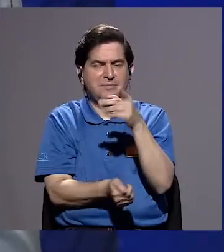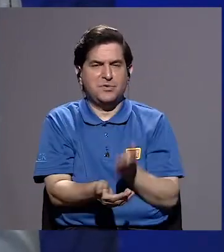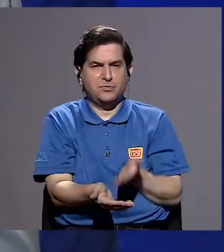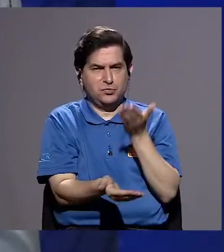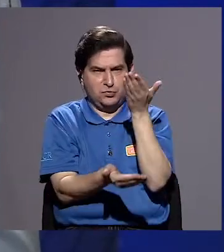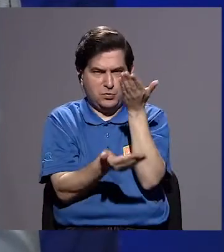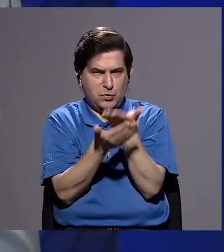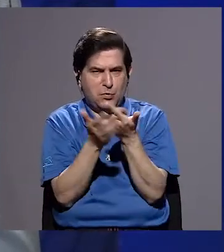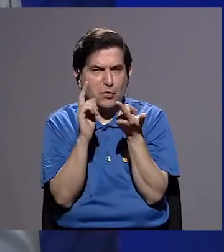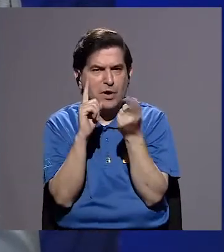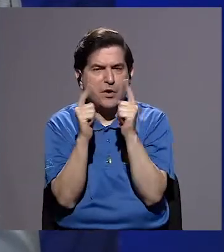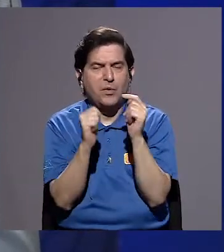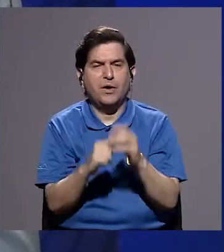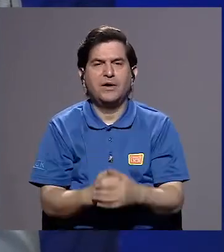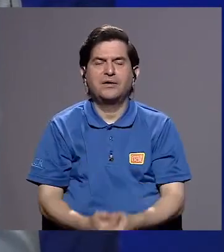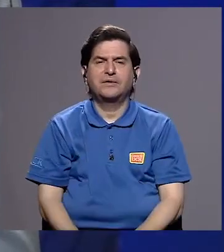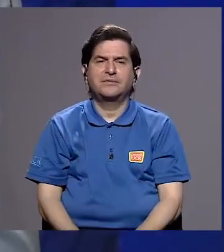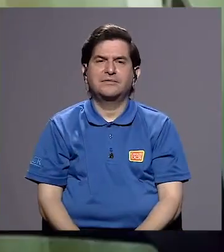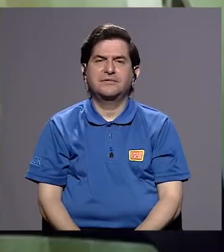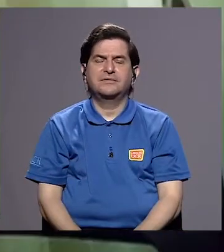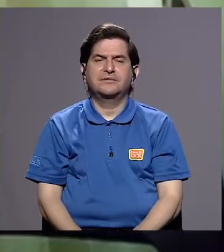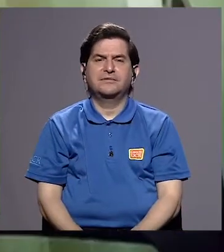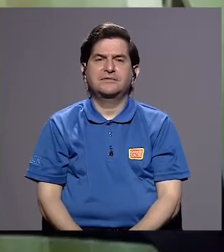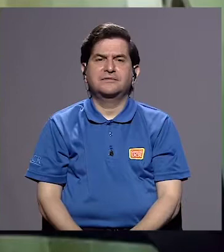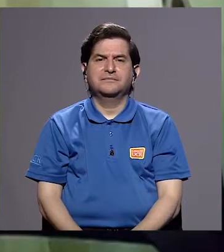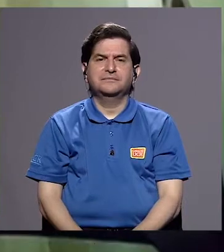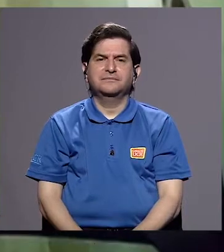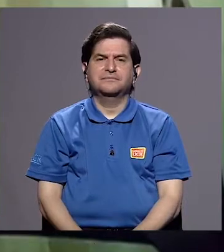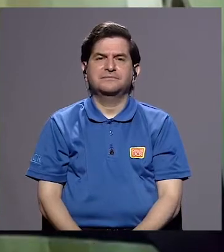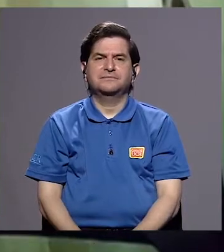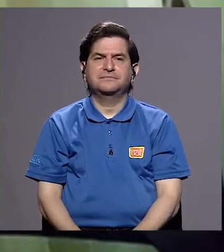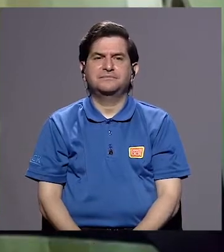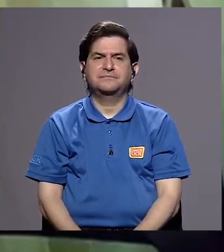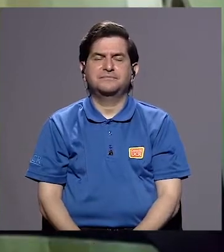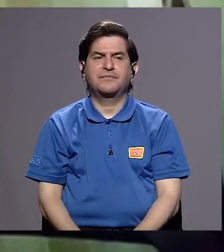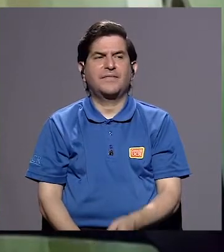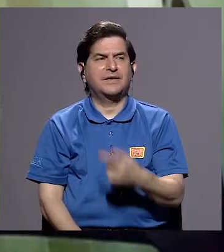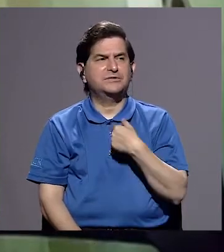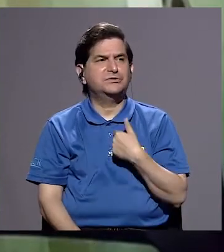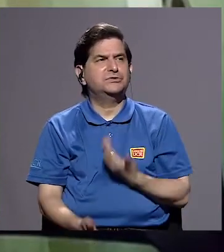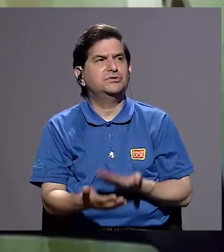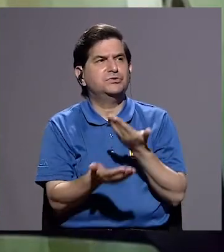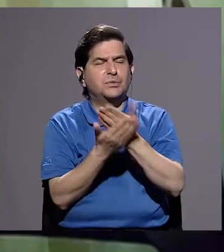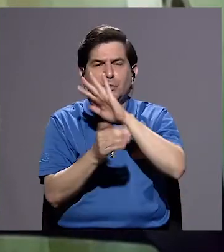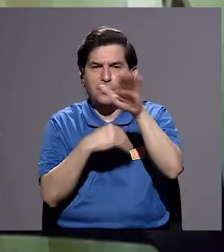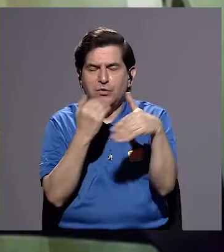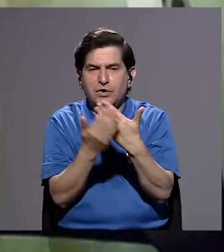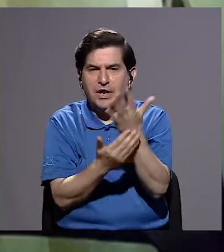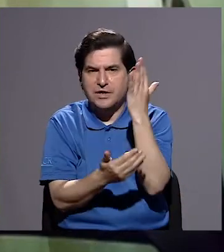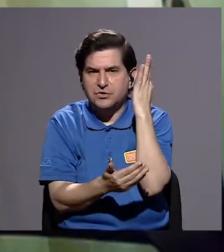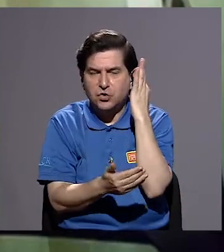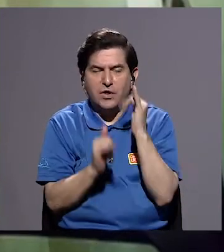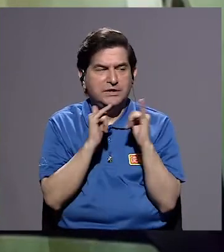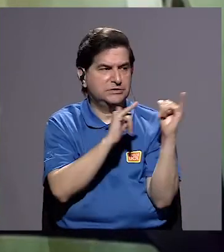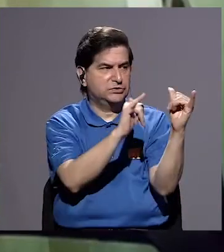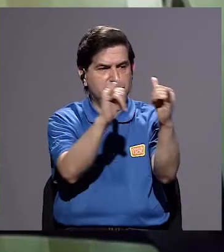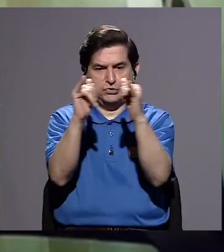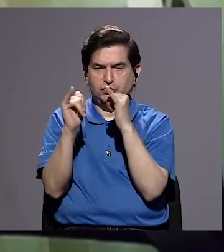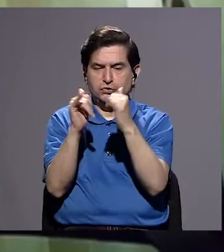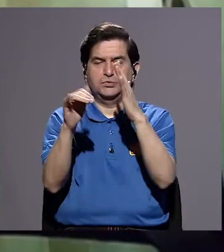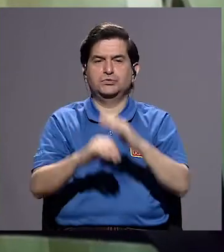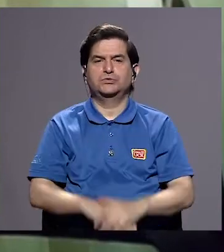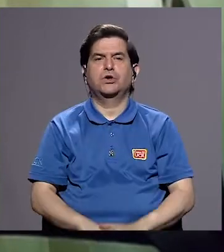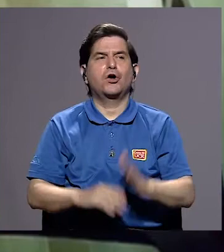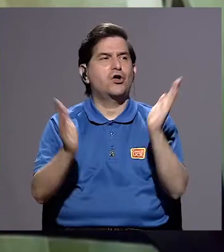propondría en esa área? Bueno, que propondría que todas las mujeres somos iguales